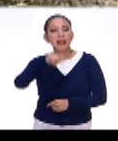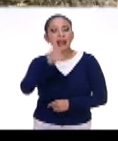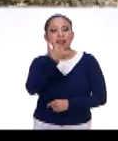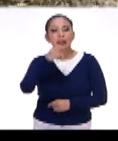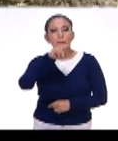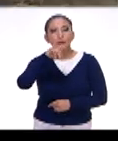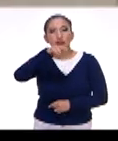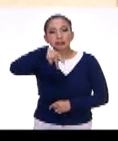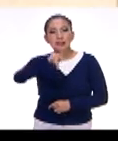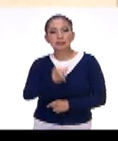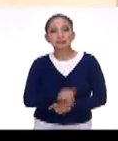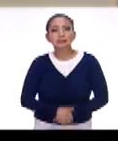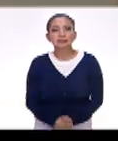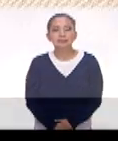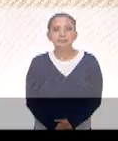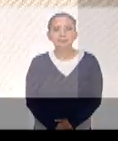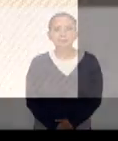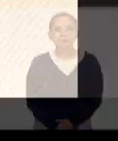Yampolski.